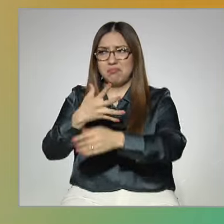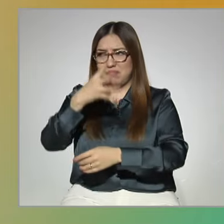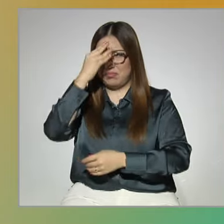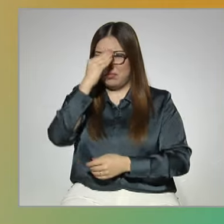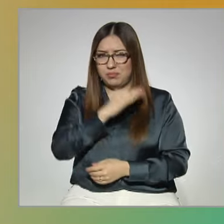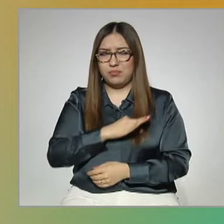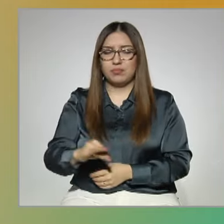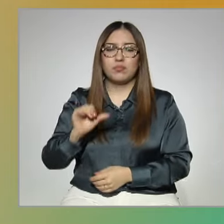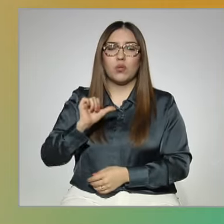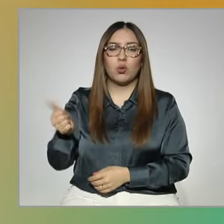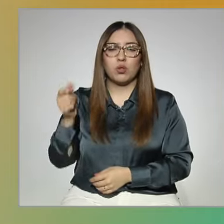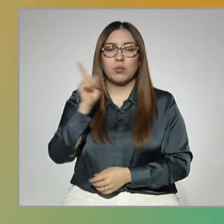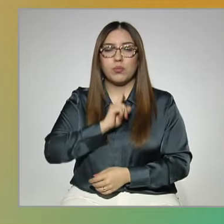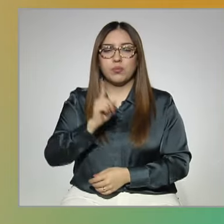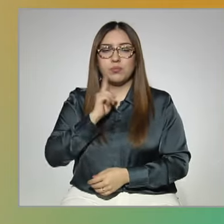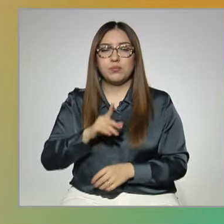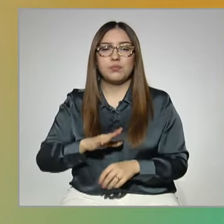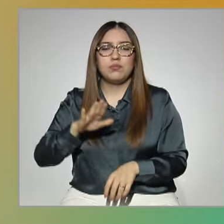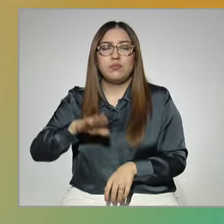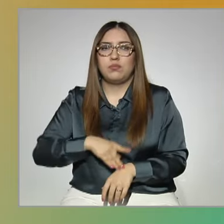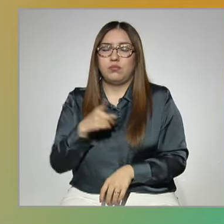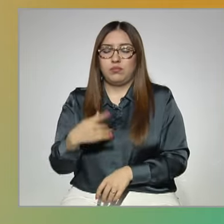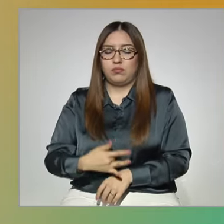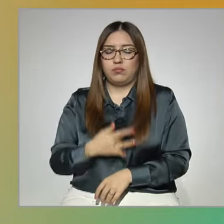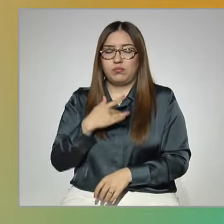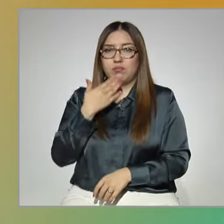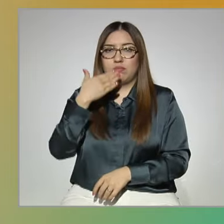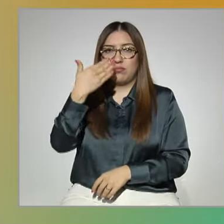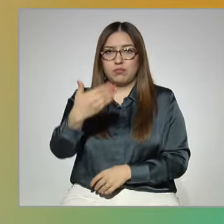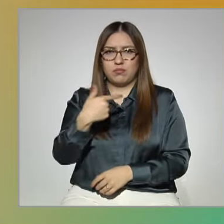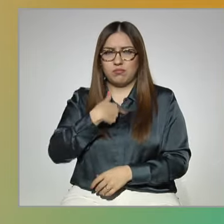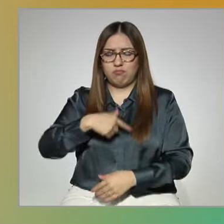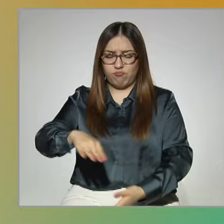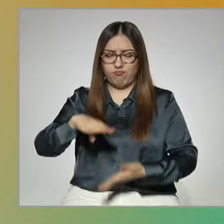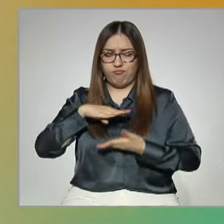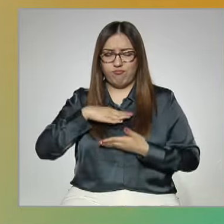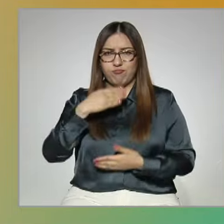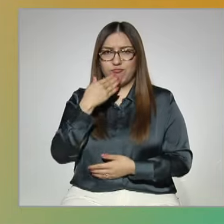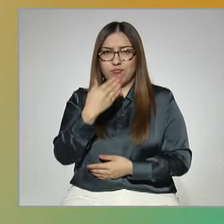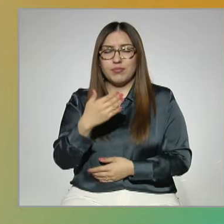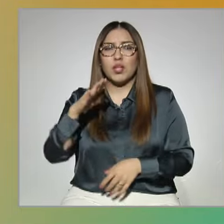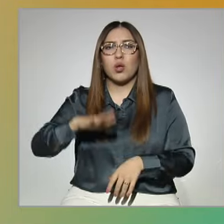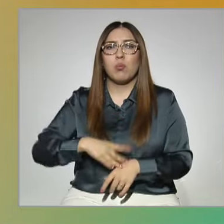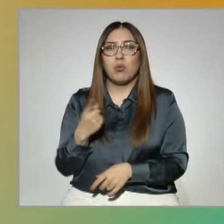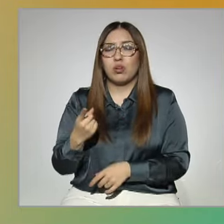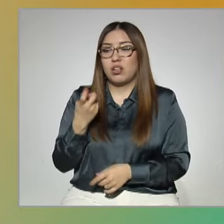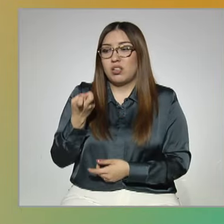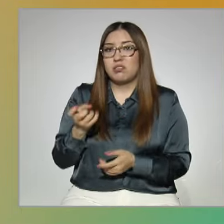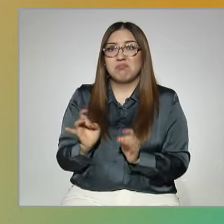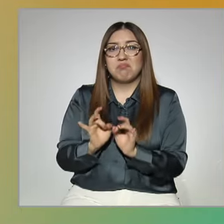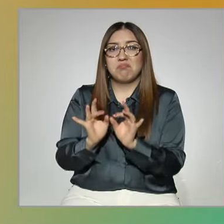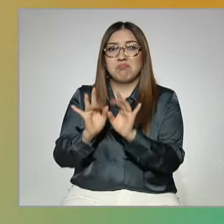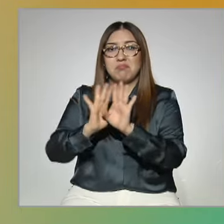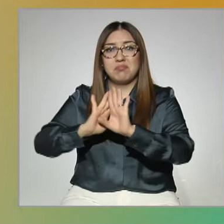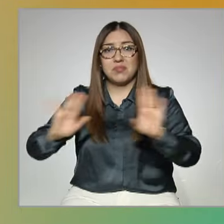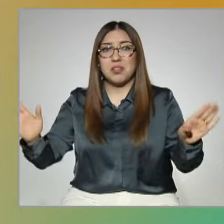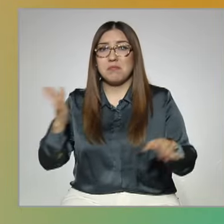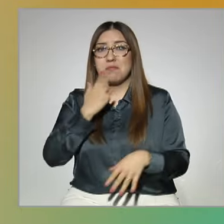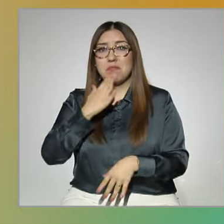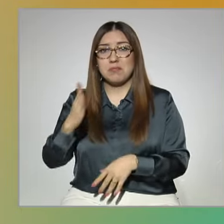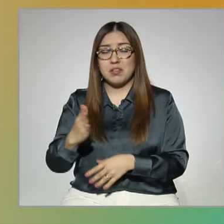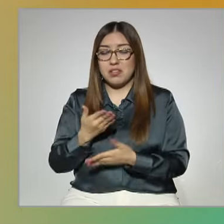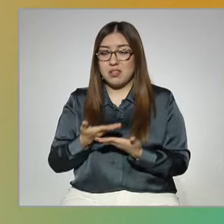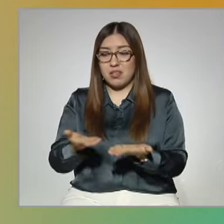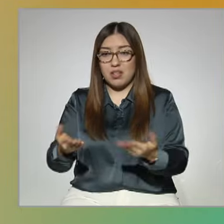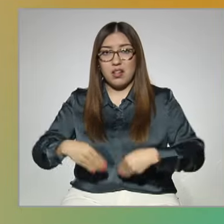Sabina Gor, por bienestar mental, satisfacción personal, porque no todo está dicho en la vida de cada uno y